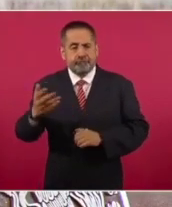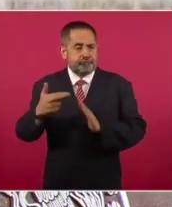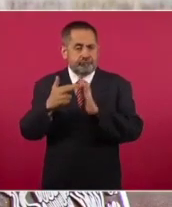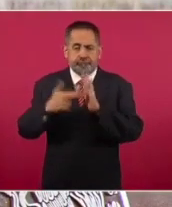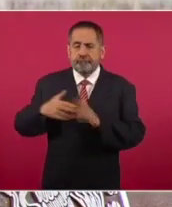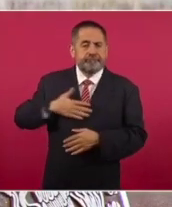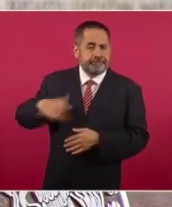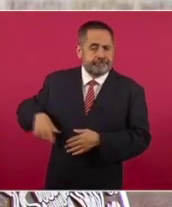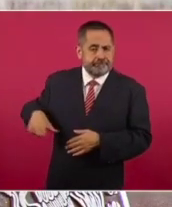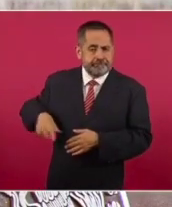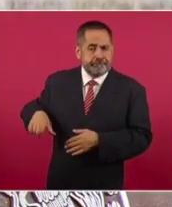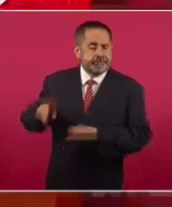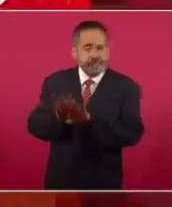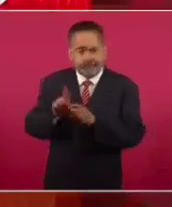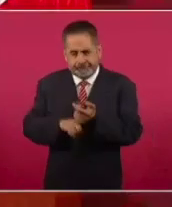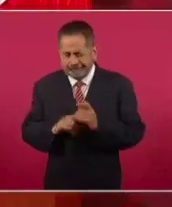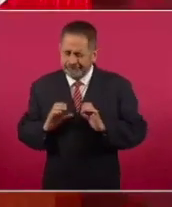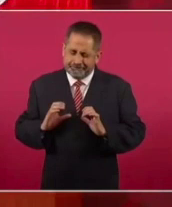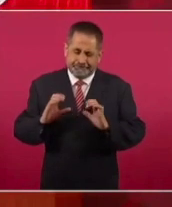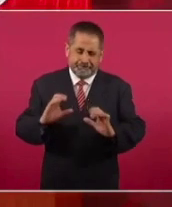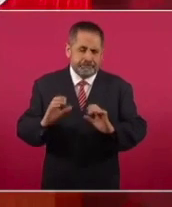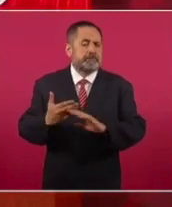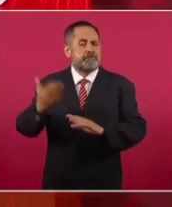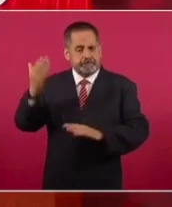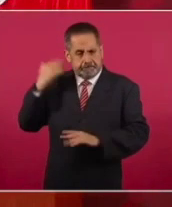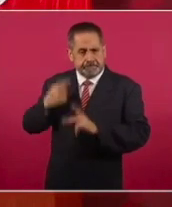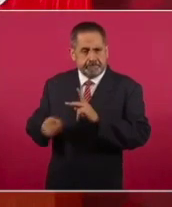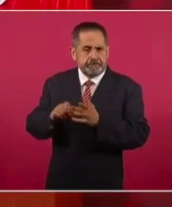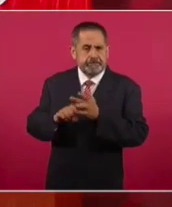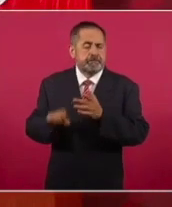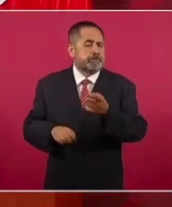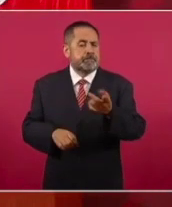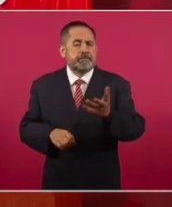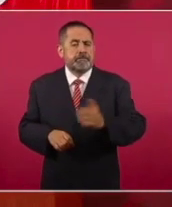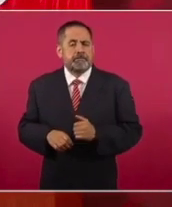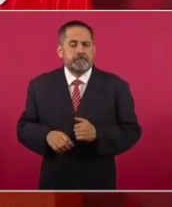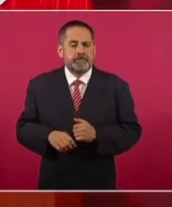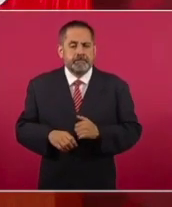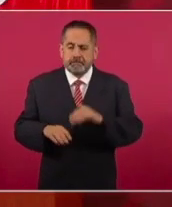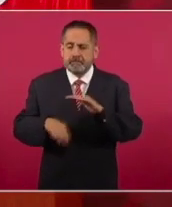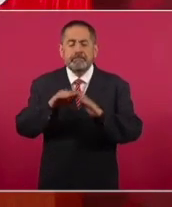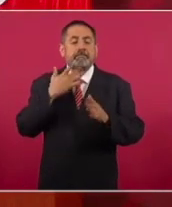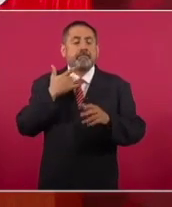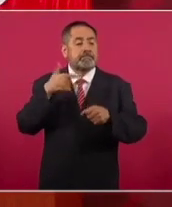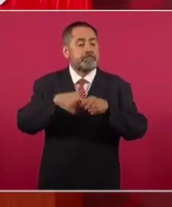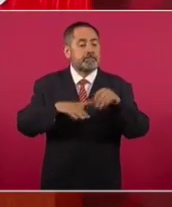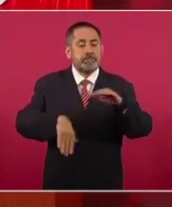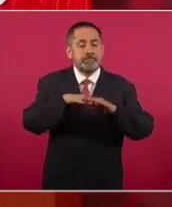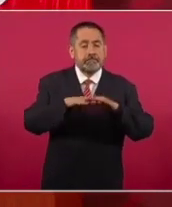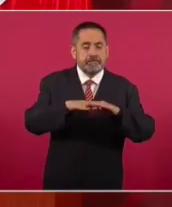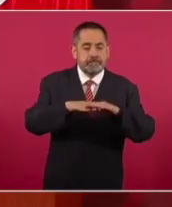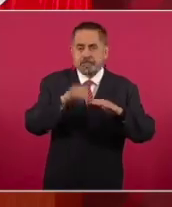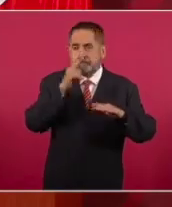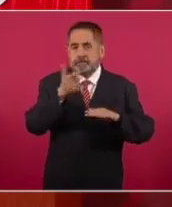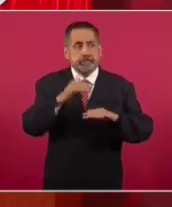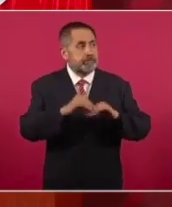de parte del gobierno ya estaban en marcha, por ejemplo, el tope a la gasolina, no más allá de la tasa